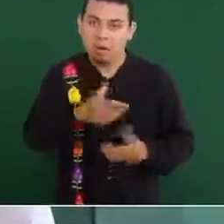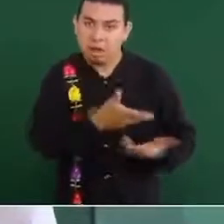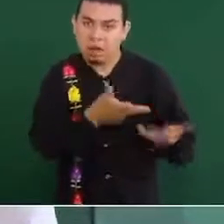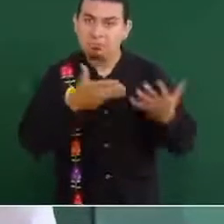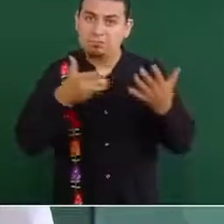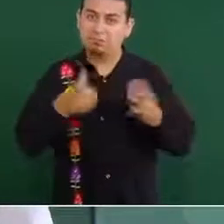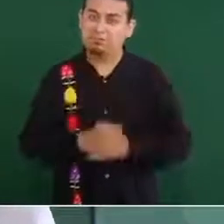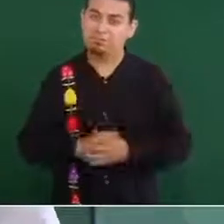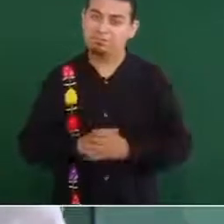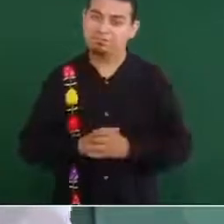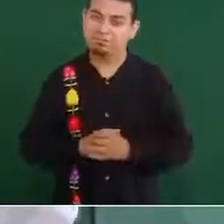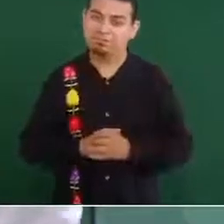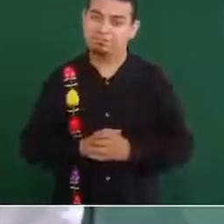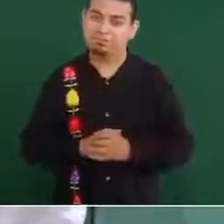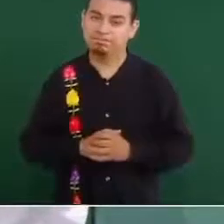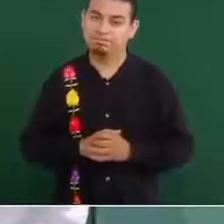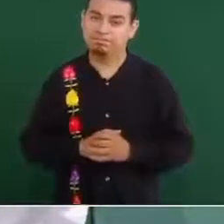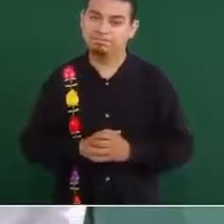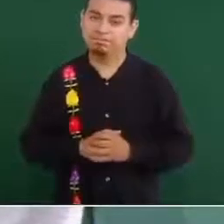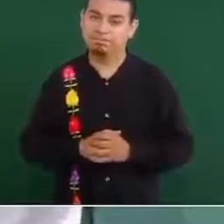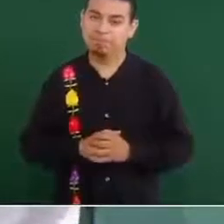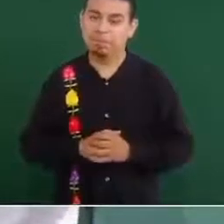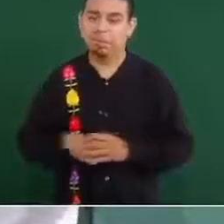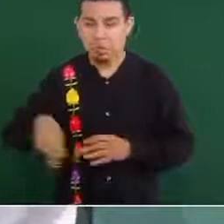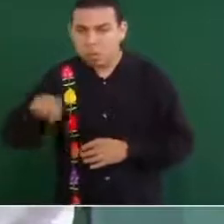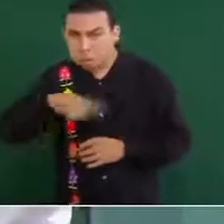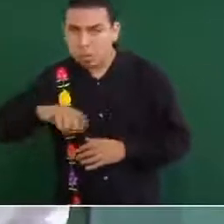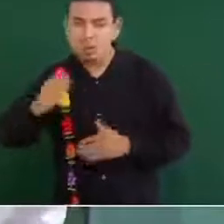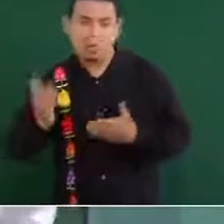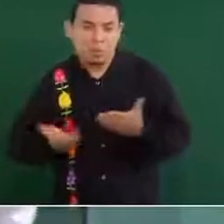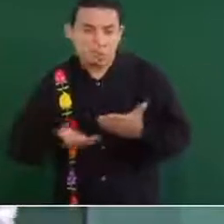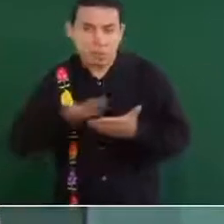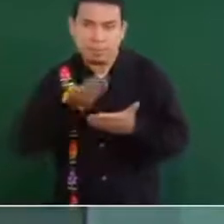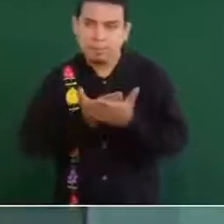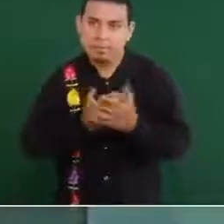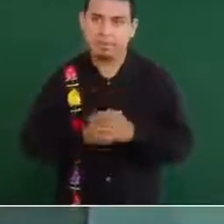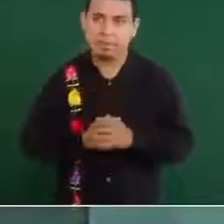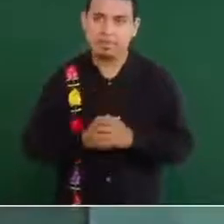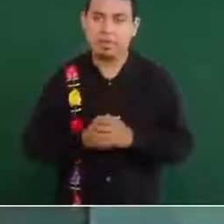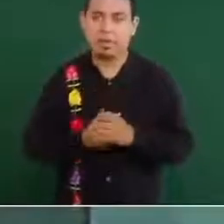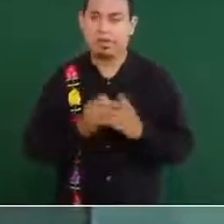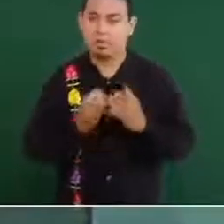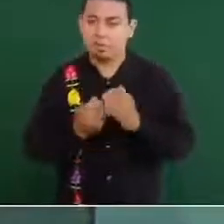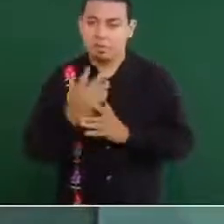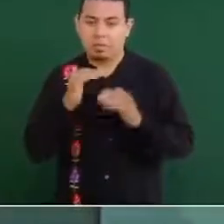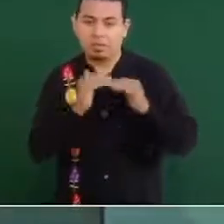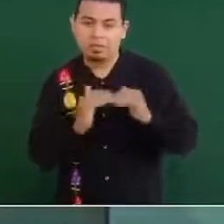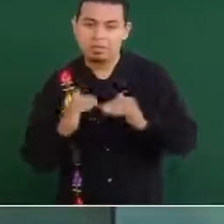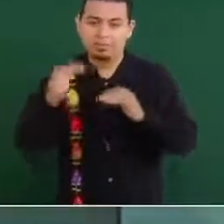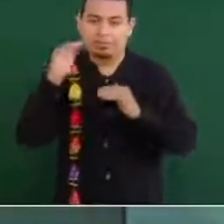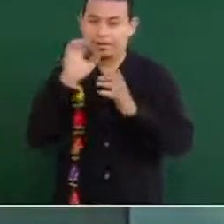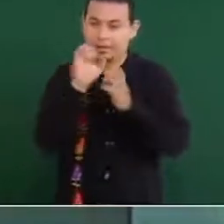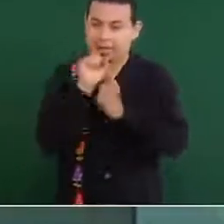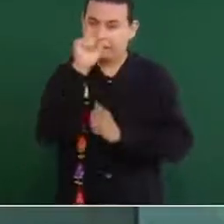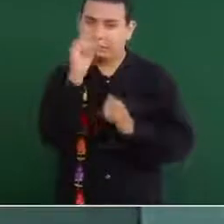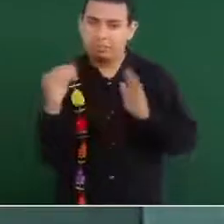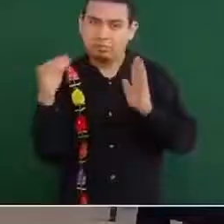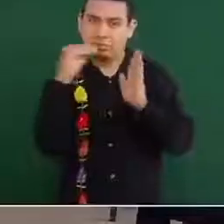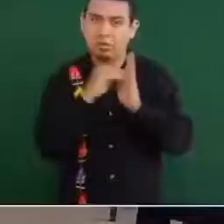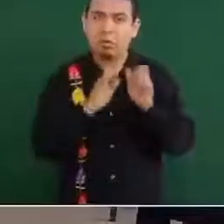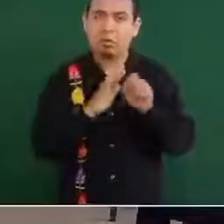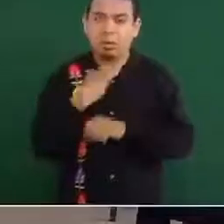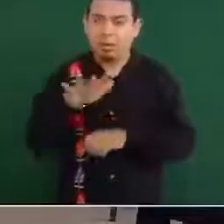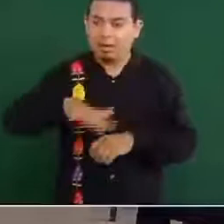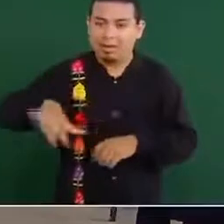¿Cuándo se propuso que se elevara a rango constitucional la